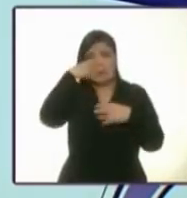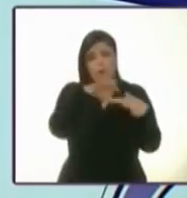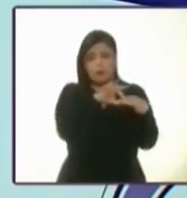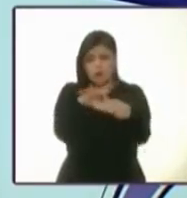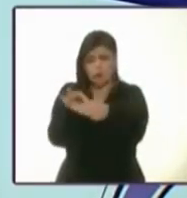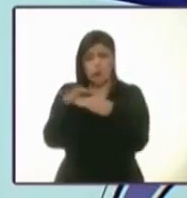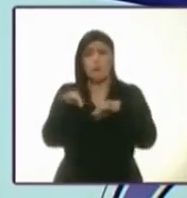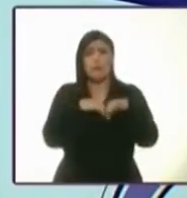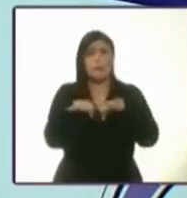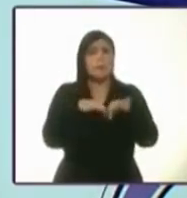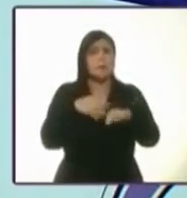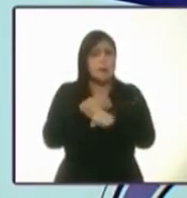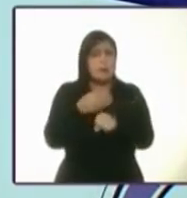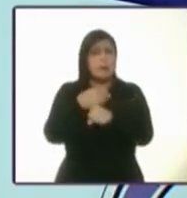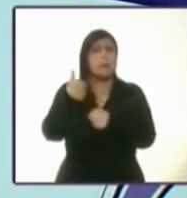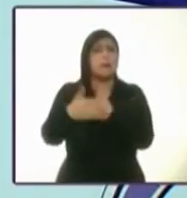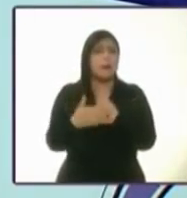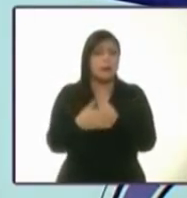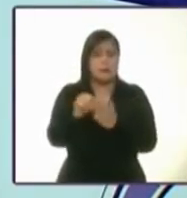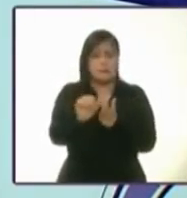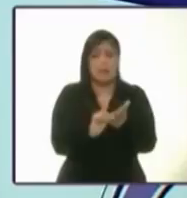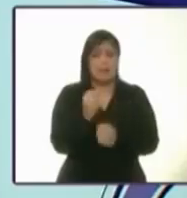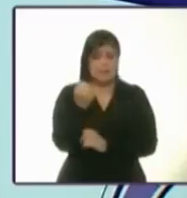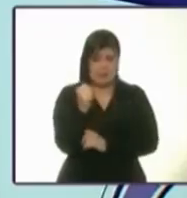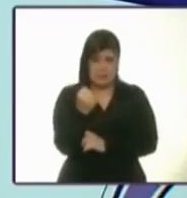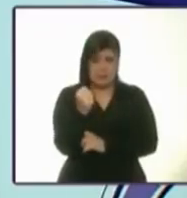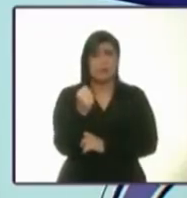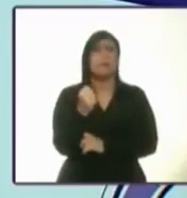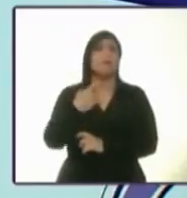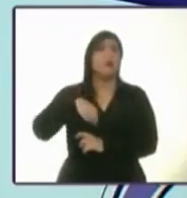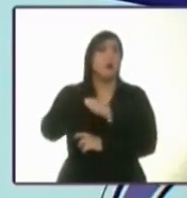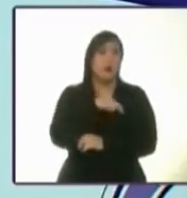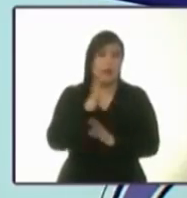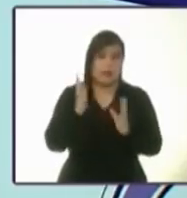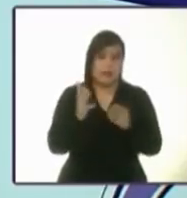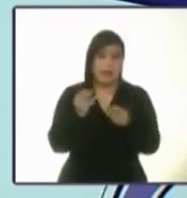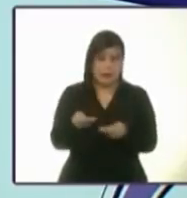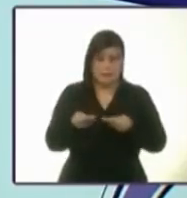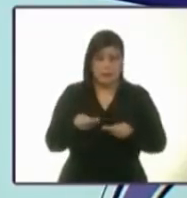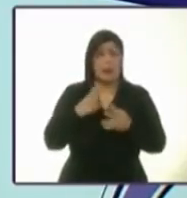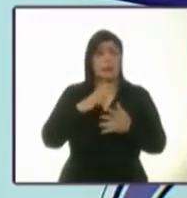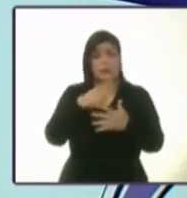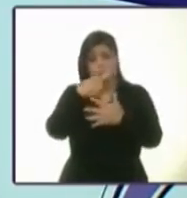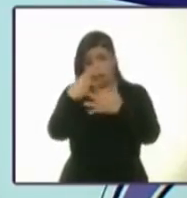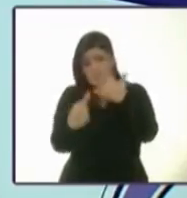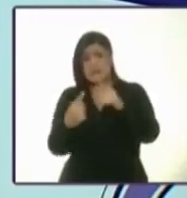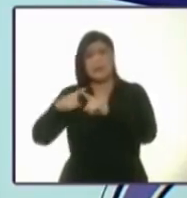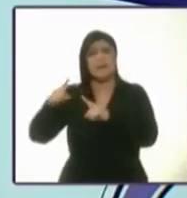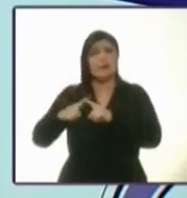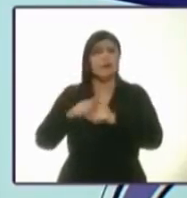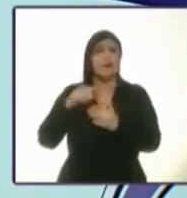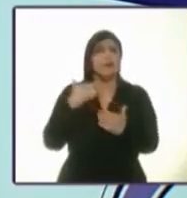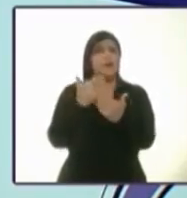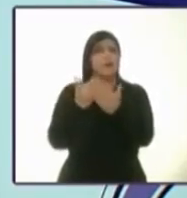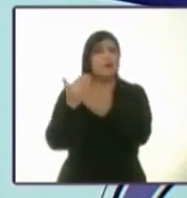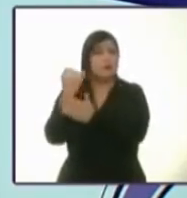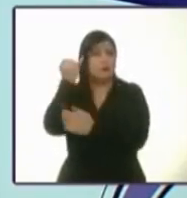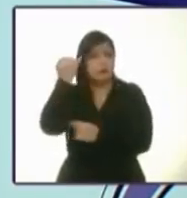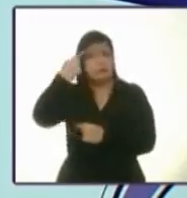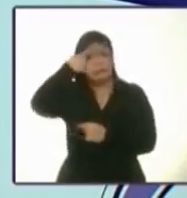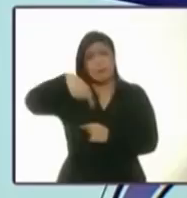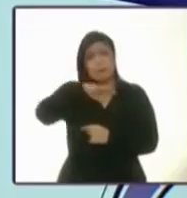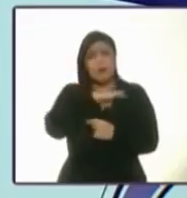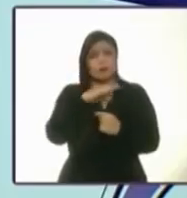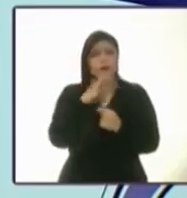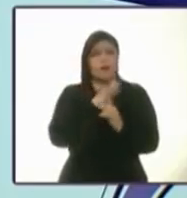trabajáramos para que este próximo mes de septiembre tengamos ya en nuestras manos las diferentes propuestas que nos permitan hacer todos los